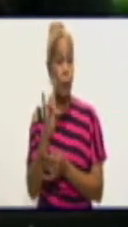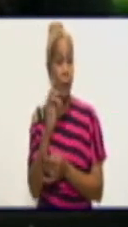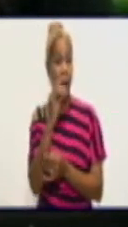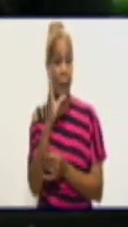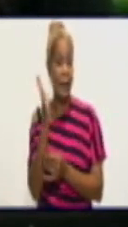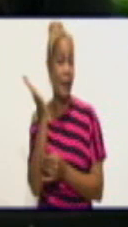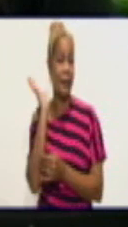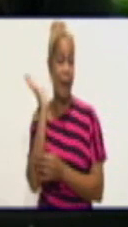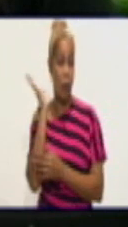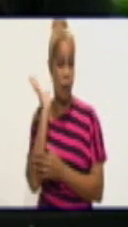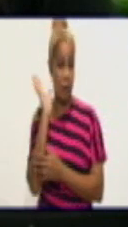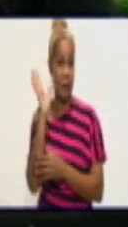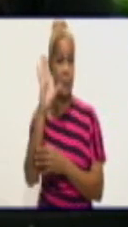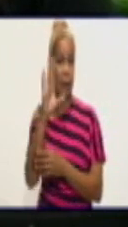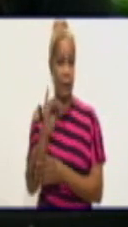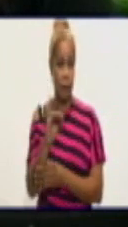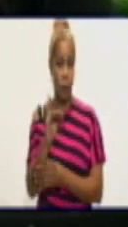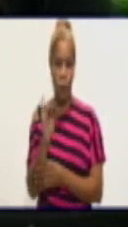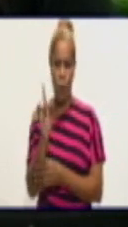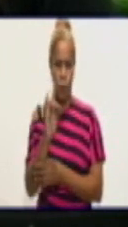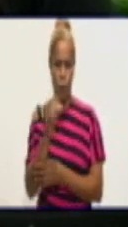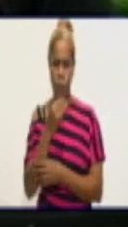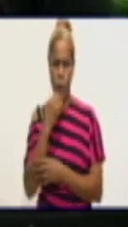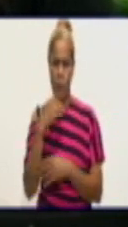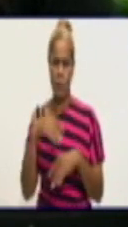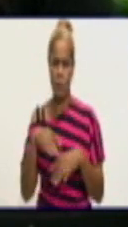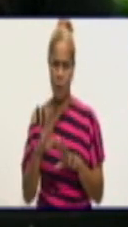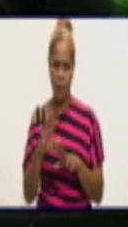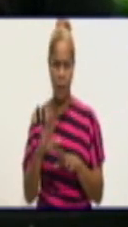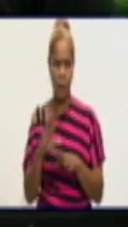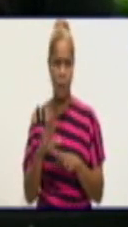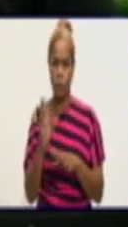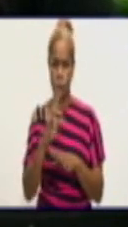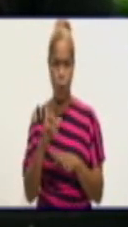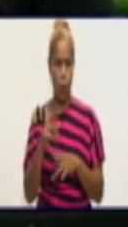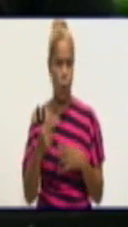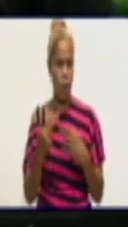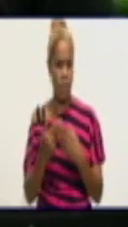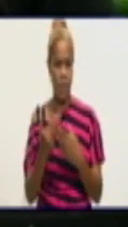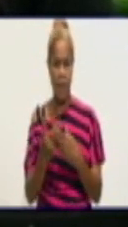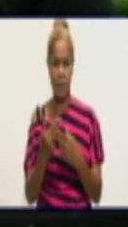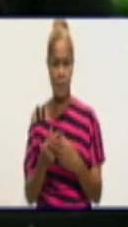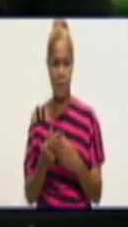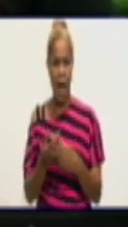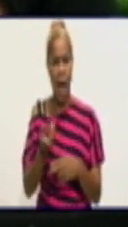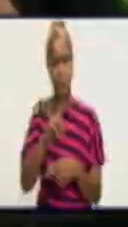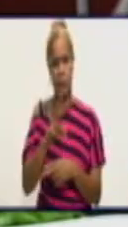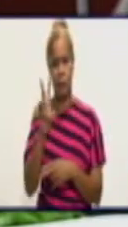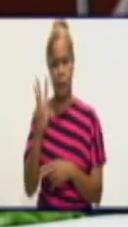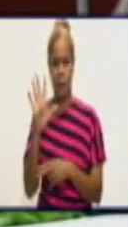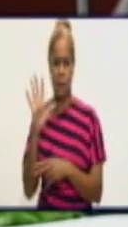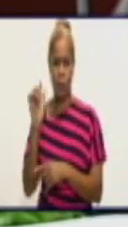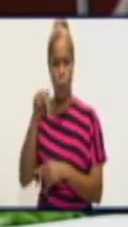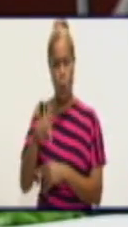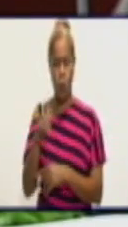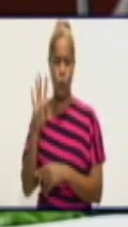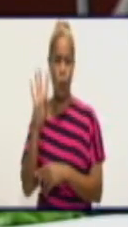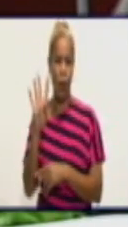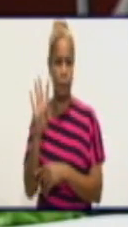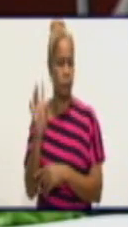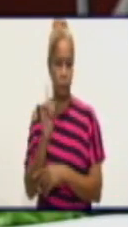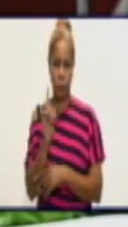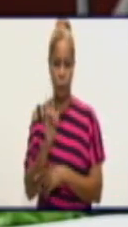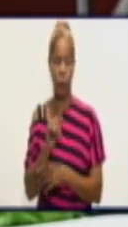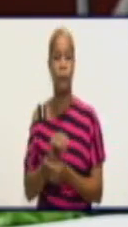dato, ese salto de treinta y tantos a cuatro no se corresponde. Gracias, doctora, por haber estado con nosotros aquí en la